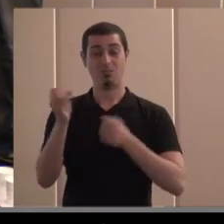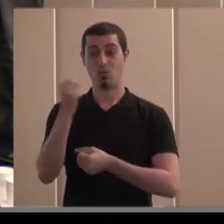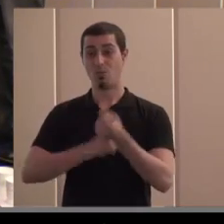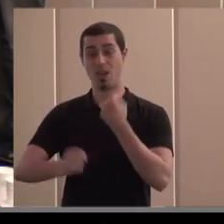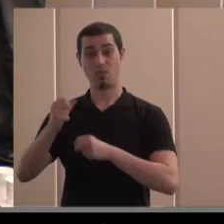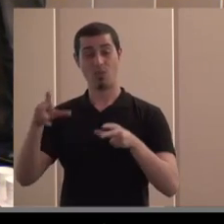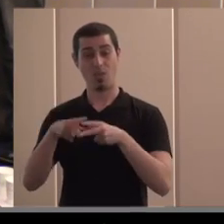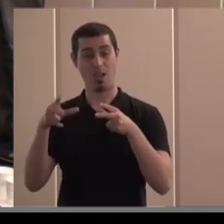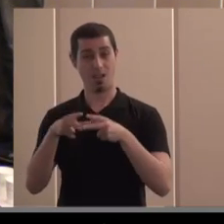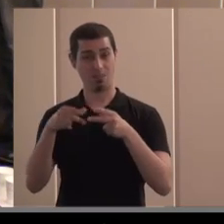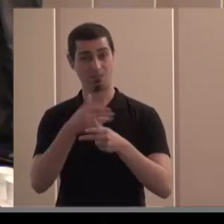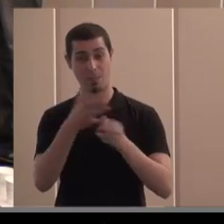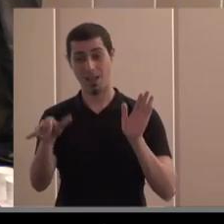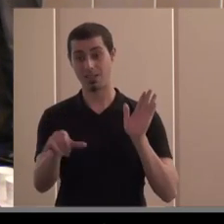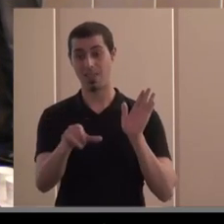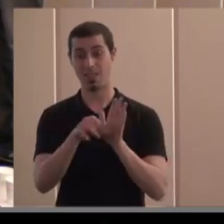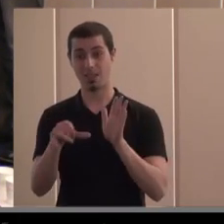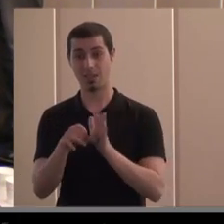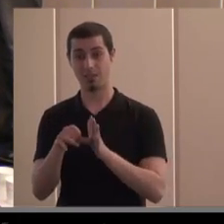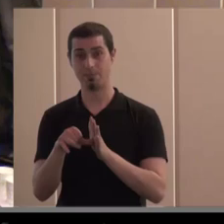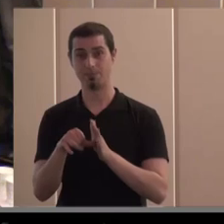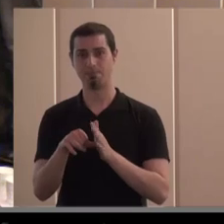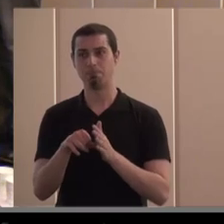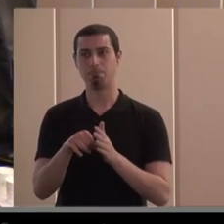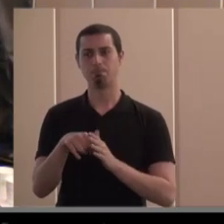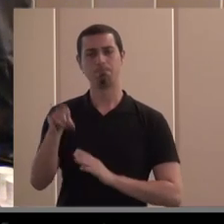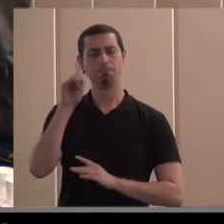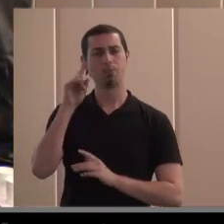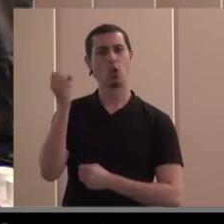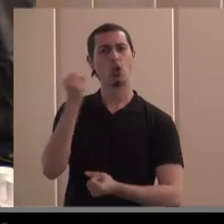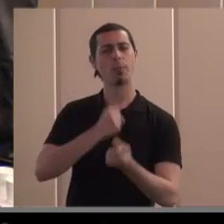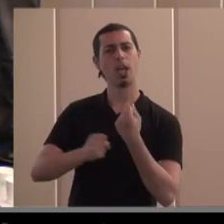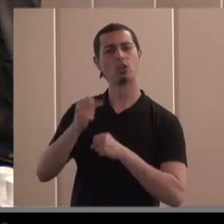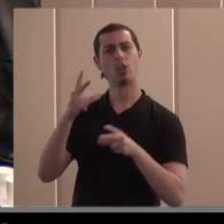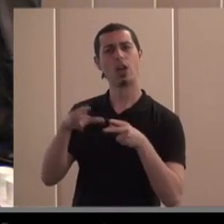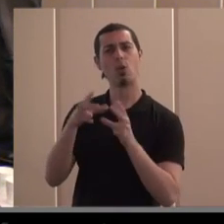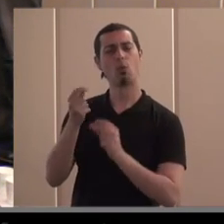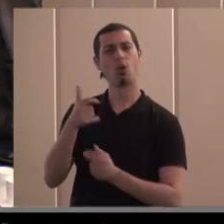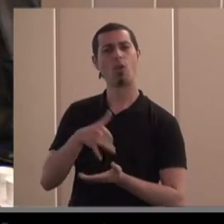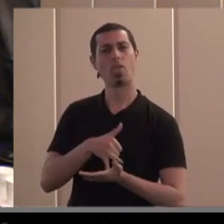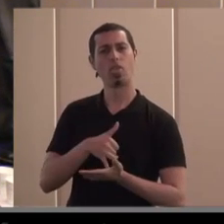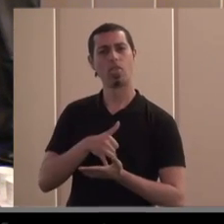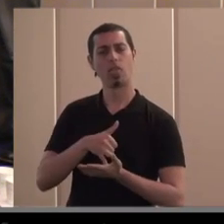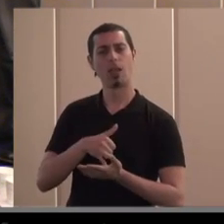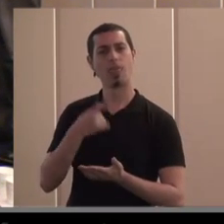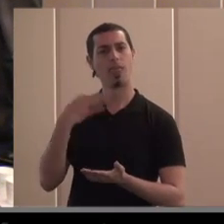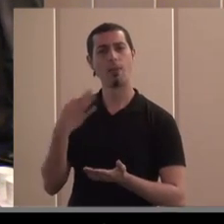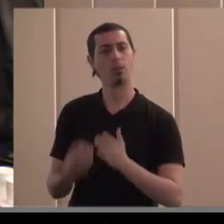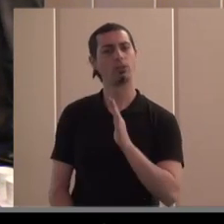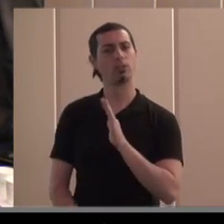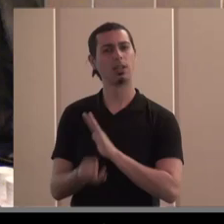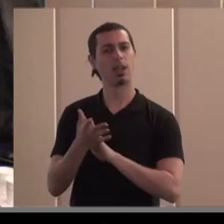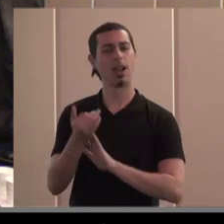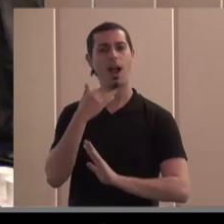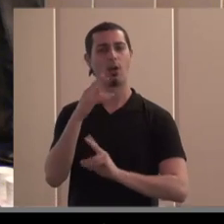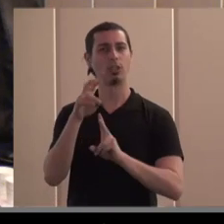economía social puro y duro no se encuentra la economía social en un punto un poco débil debería crear unos mecanismos de